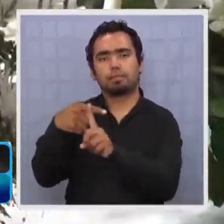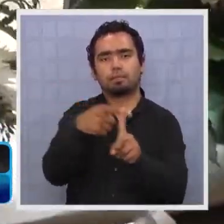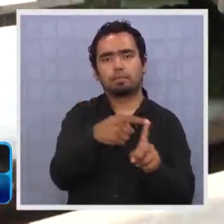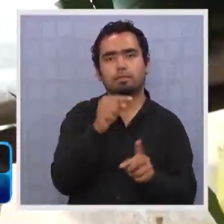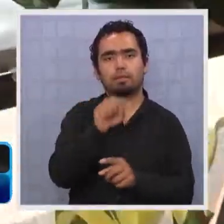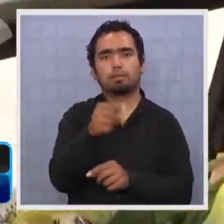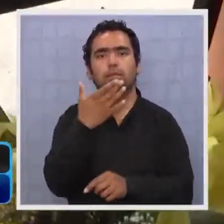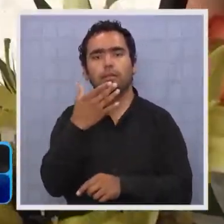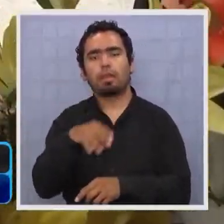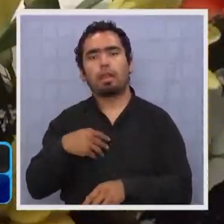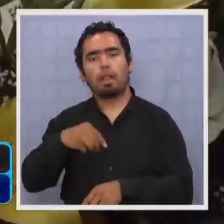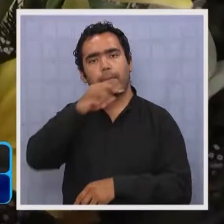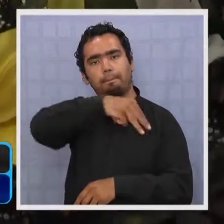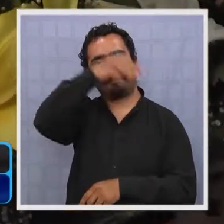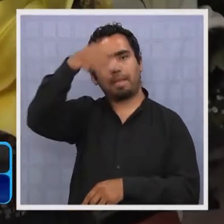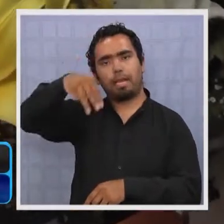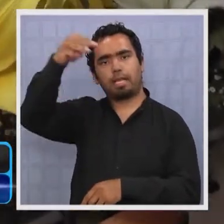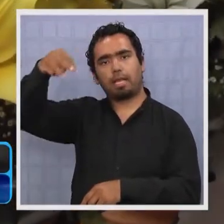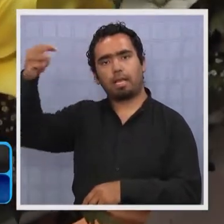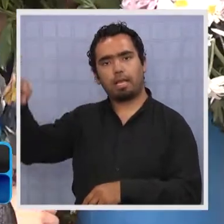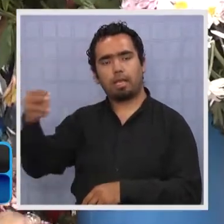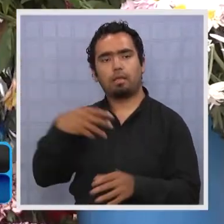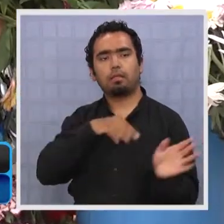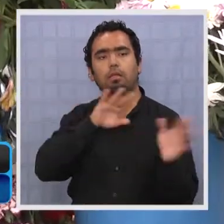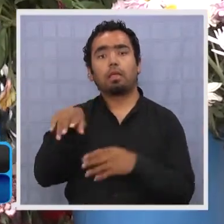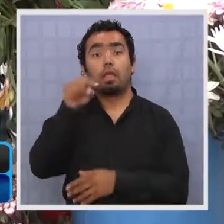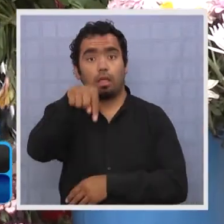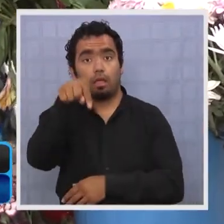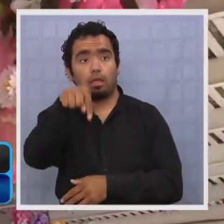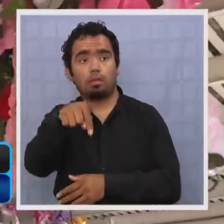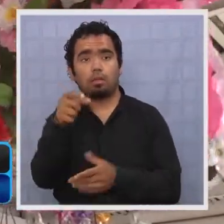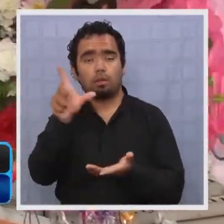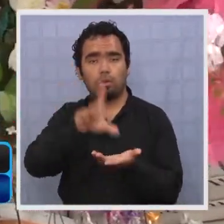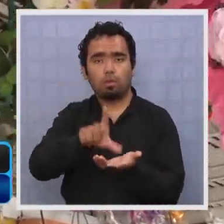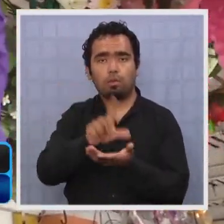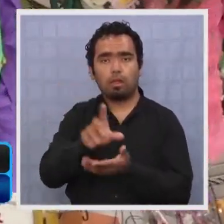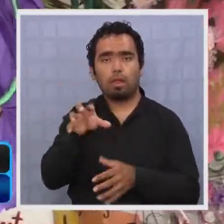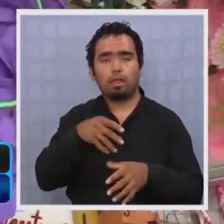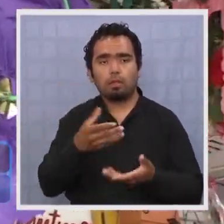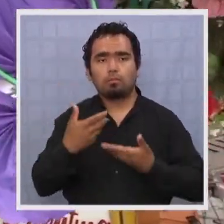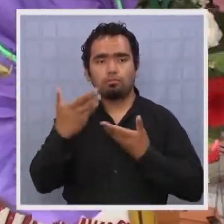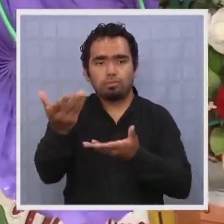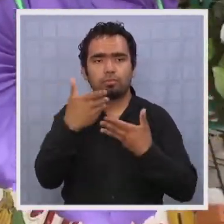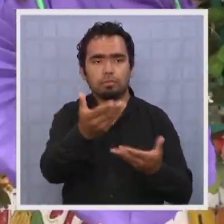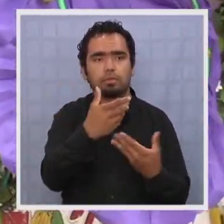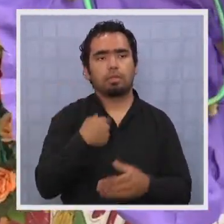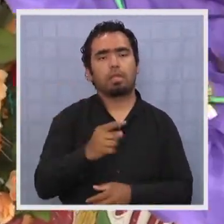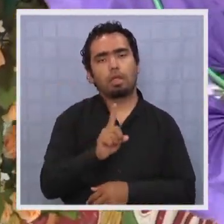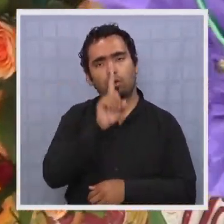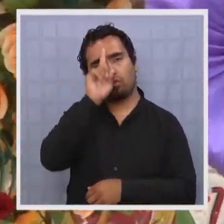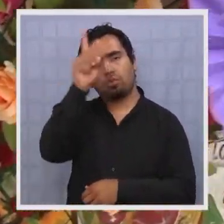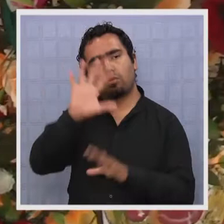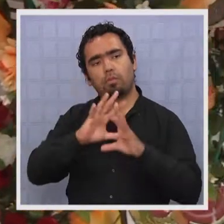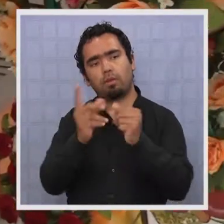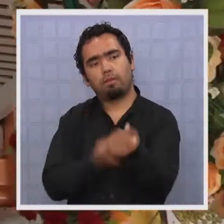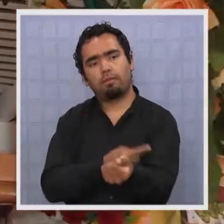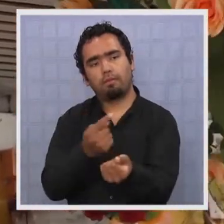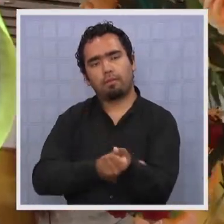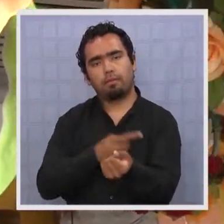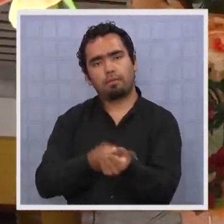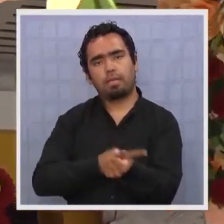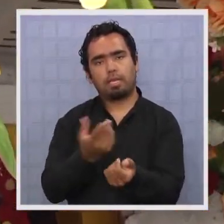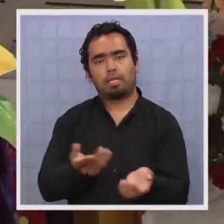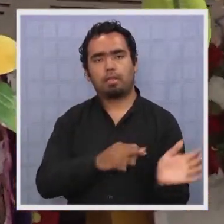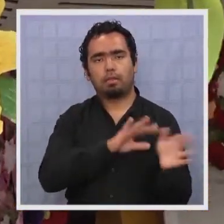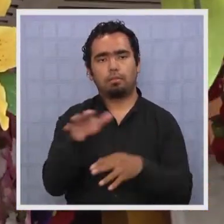como en el Mercado Centenario. Este centro de abastecimientos integra actividades que son de tradición familiar casi